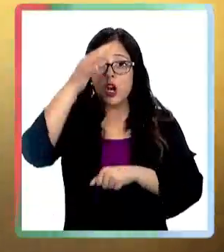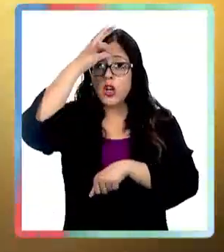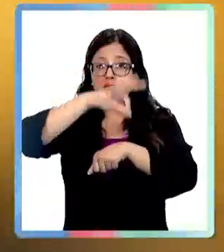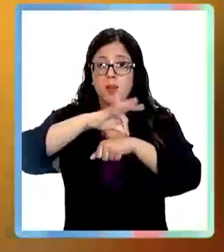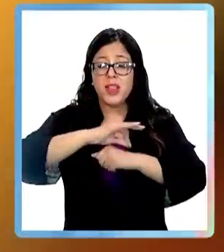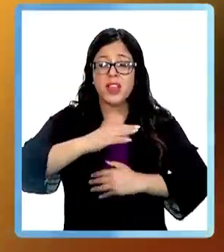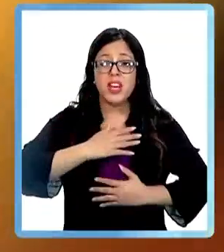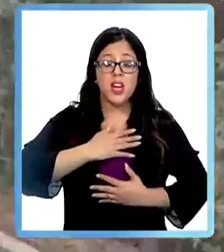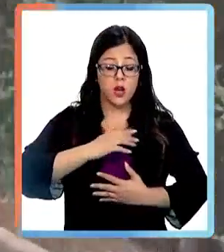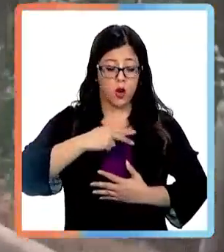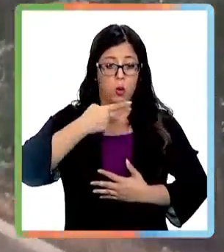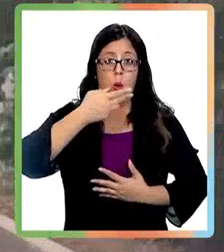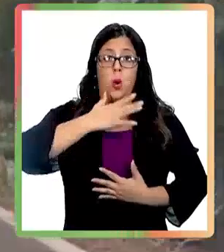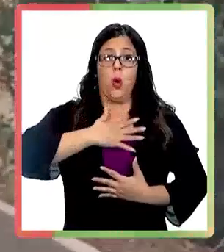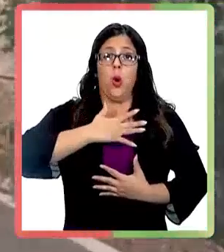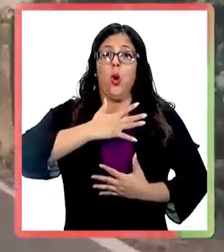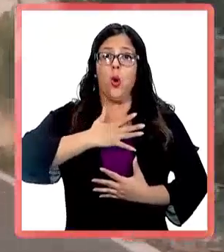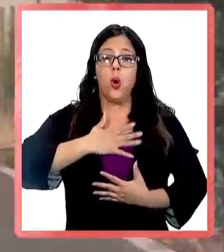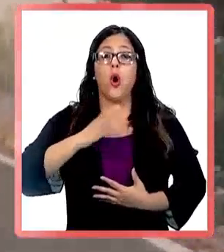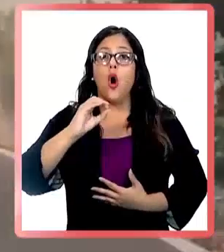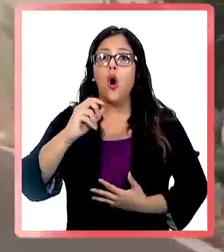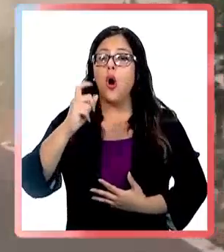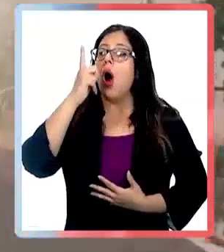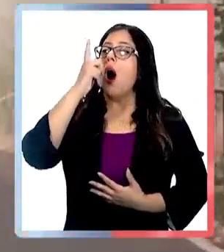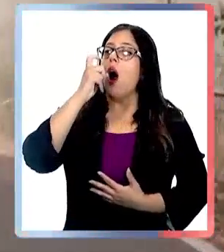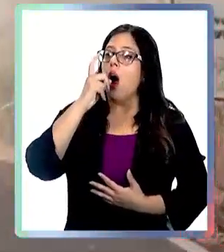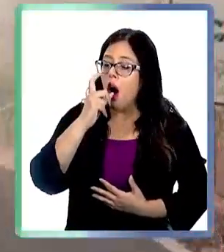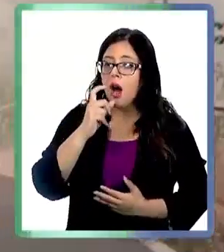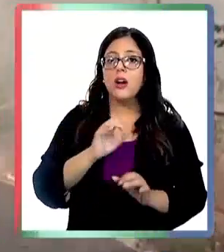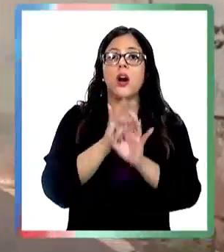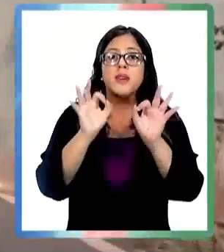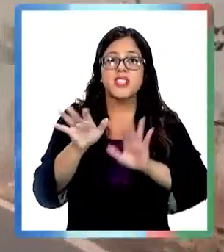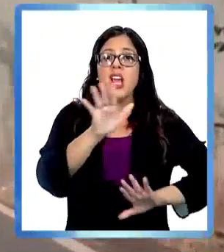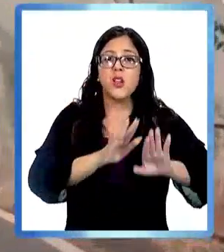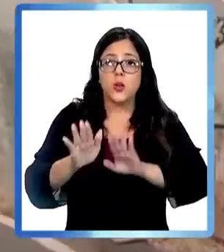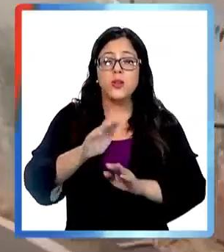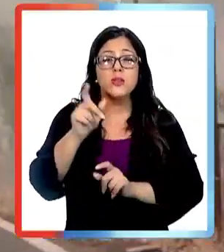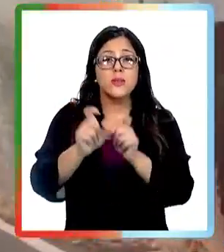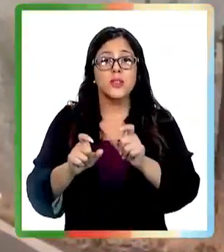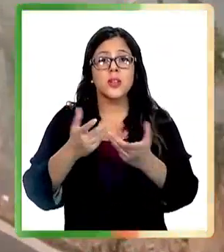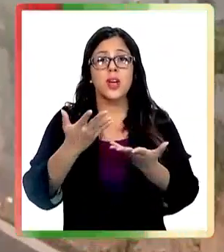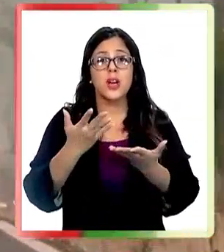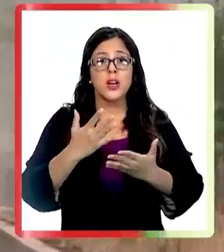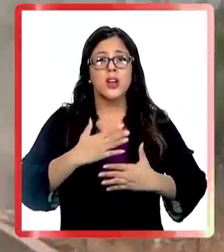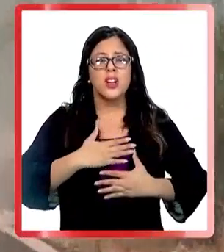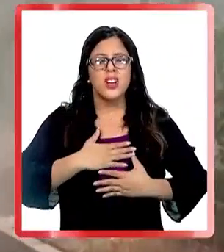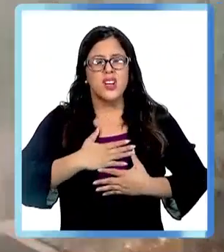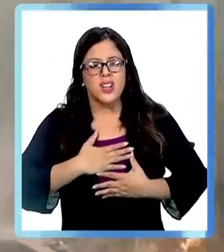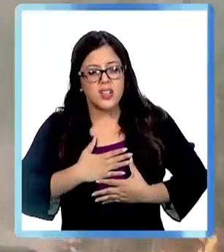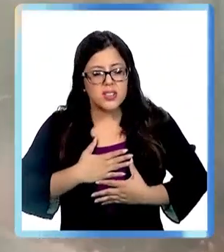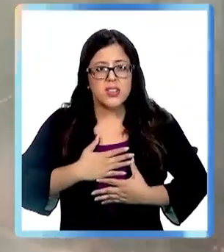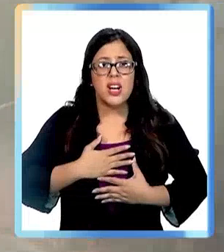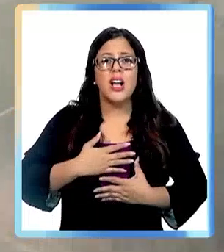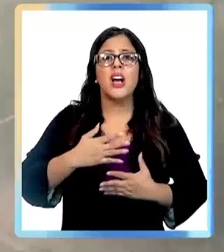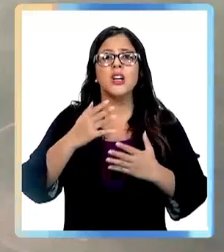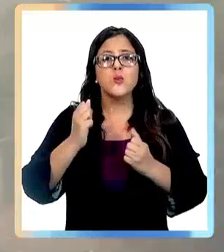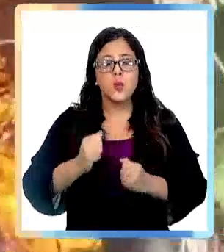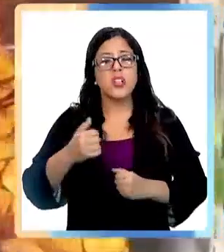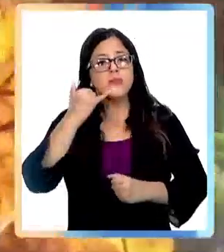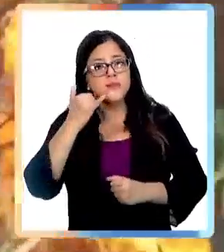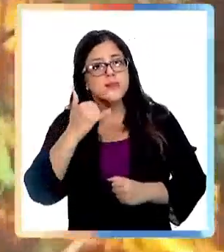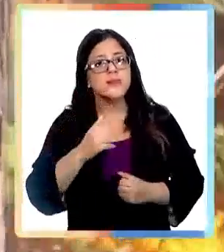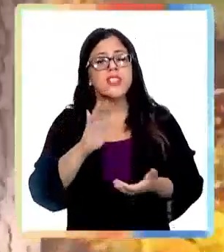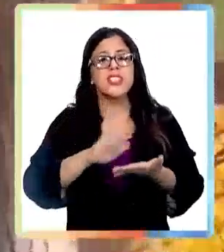personas con enfermedades pulmonares o con asma, por ejemplo, deben tener especial cuidado. Quienes presenten síntomas de irritación